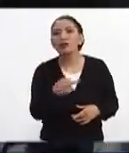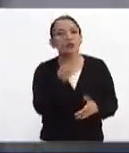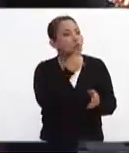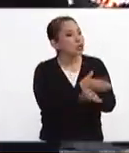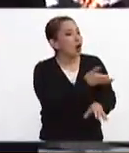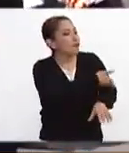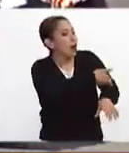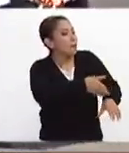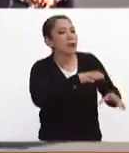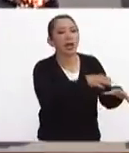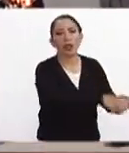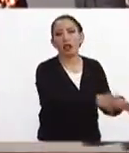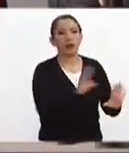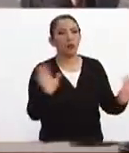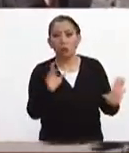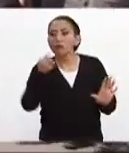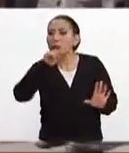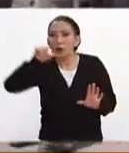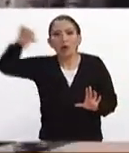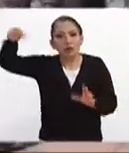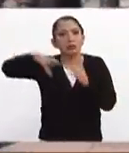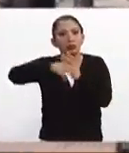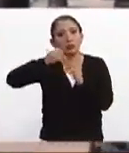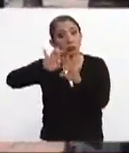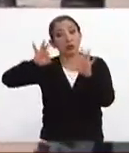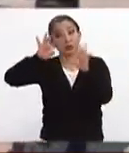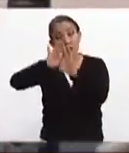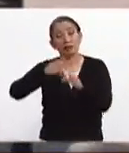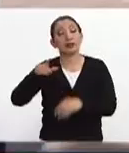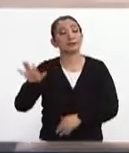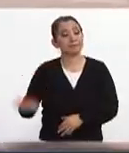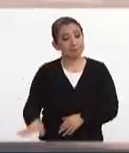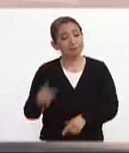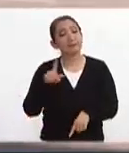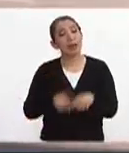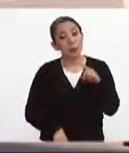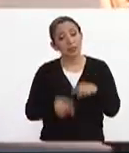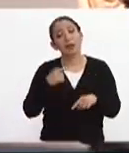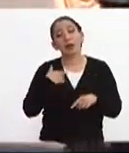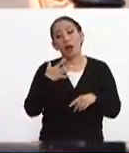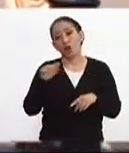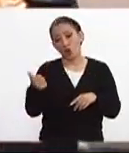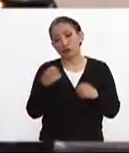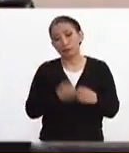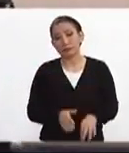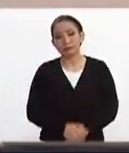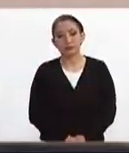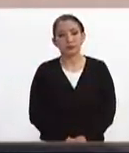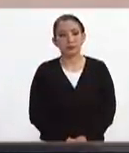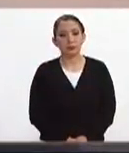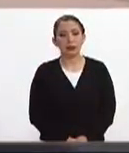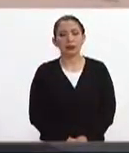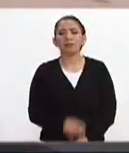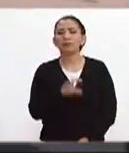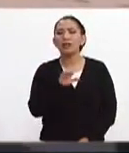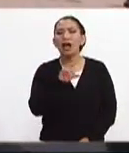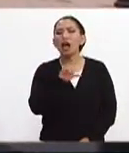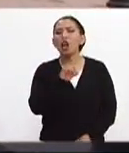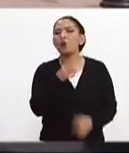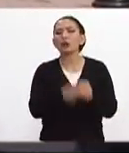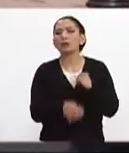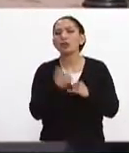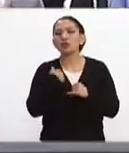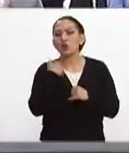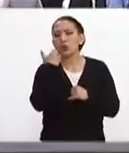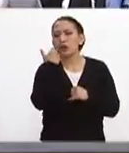las pérdidas de la vida que desde luego hay que que es lo más importante pero hay otras pérdidas carlo carlo carlo carlo carlo finalmente carlo